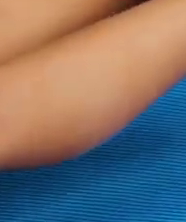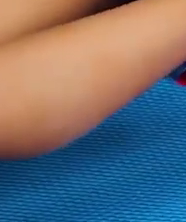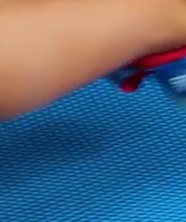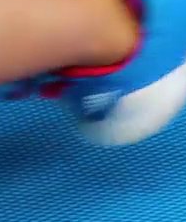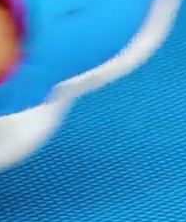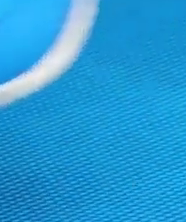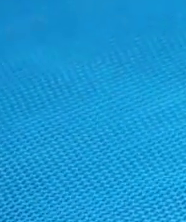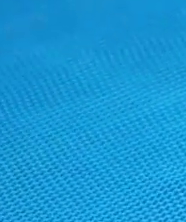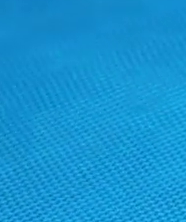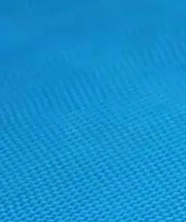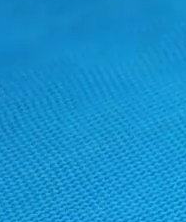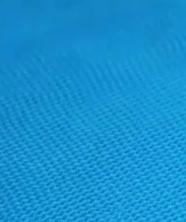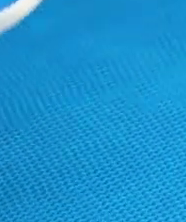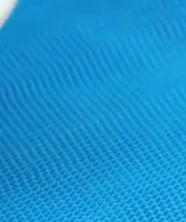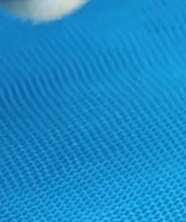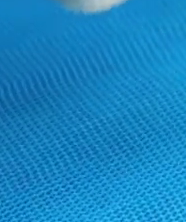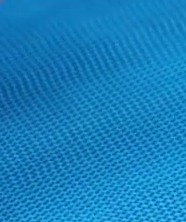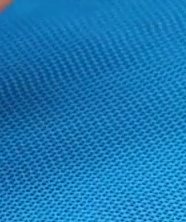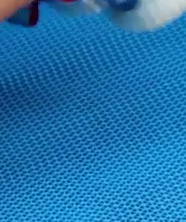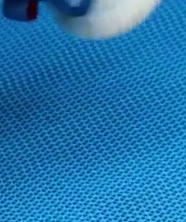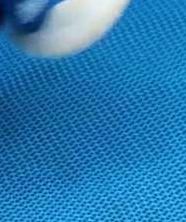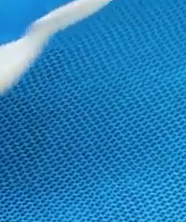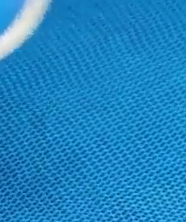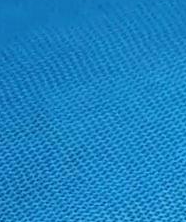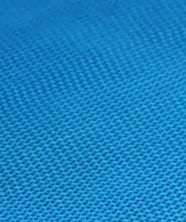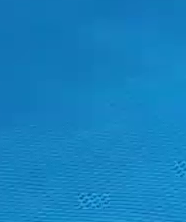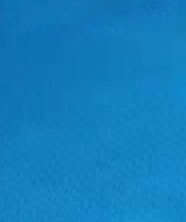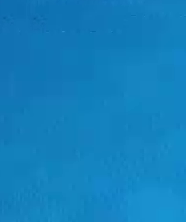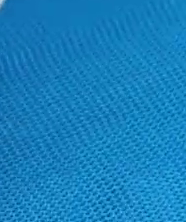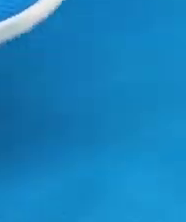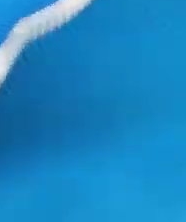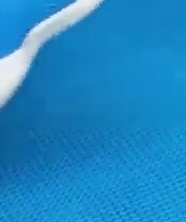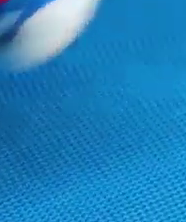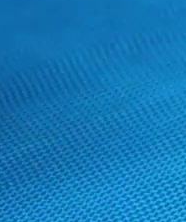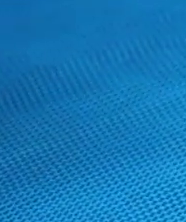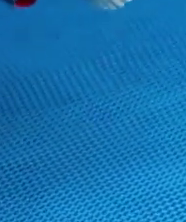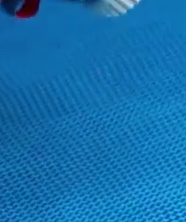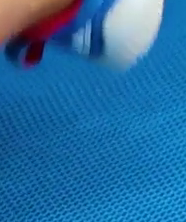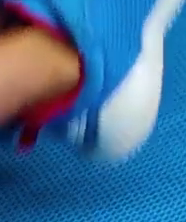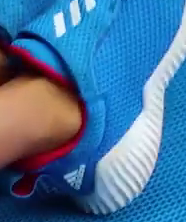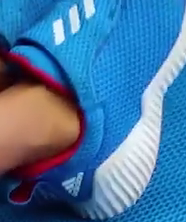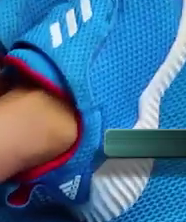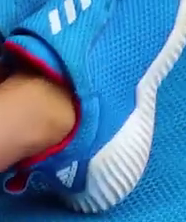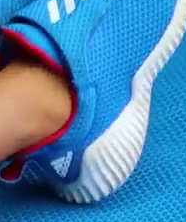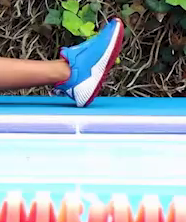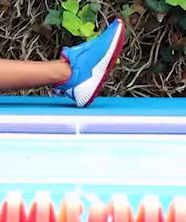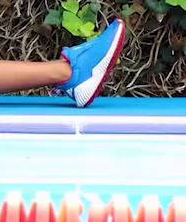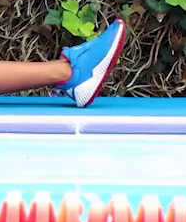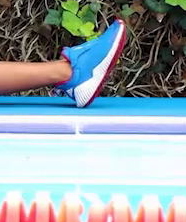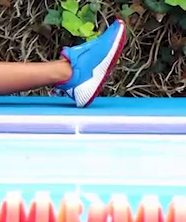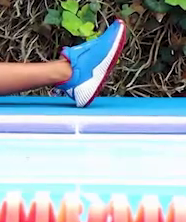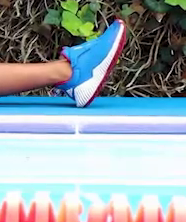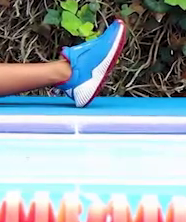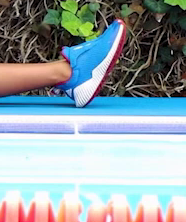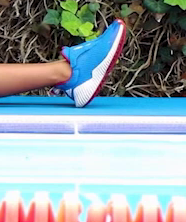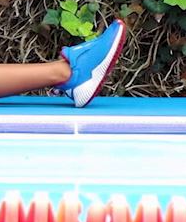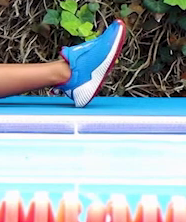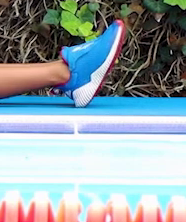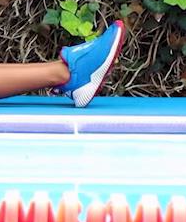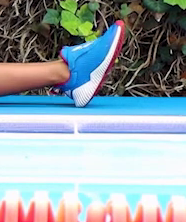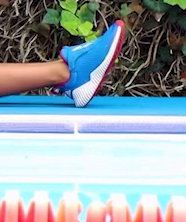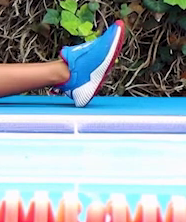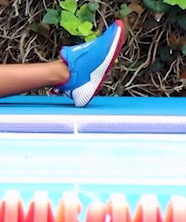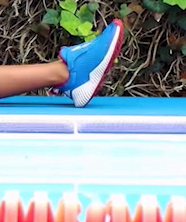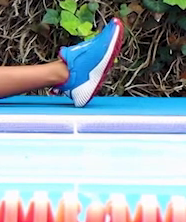Estiramos. Flexionamos. Dos. Una más. Respira. Y descansamos. Respira